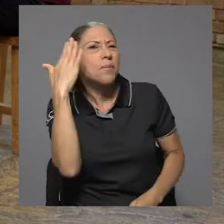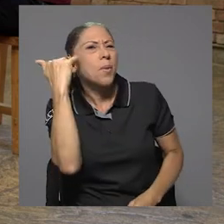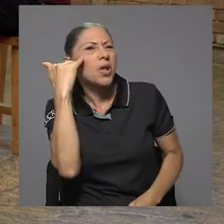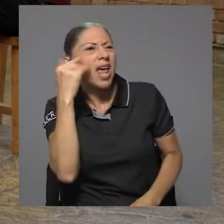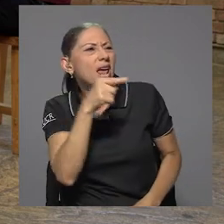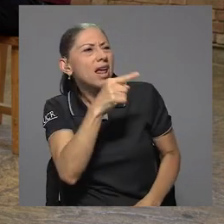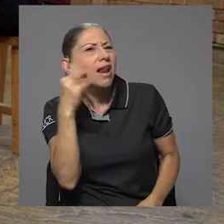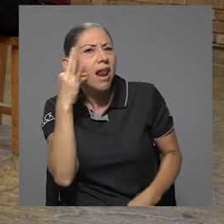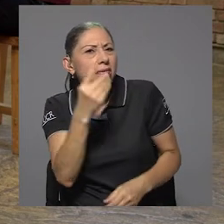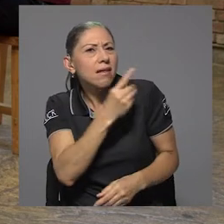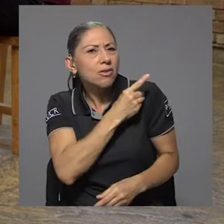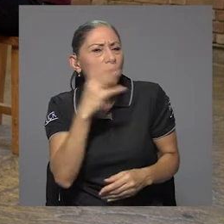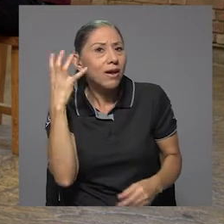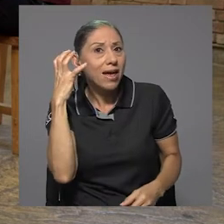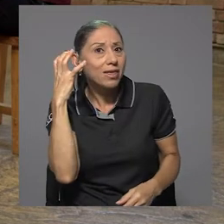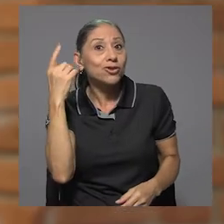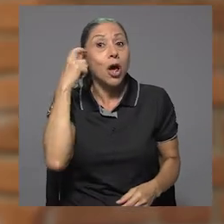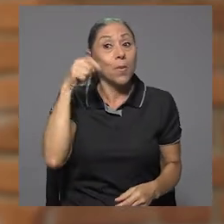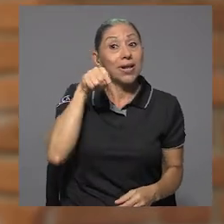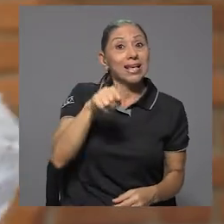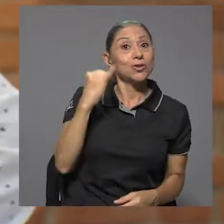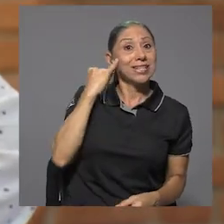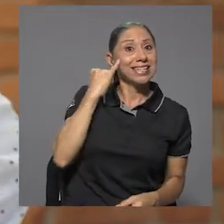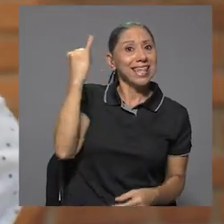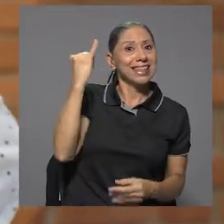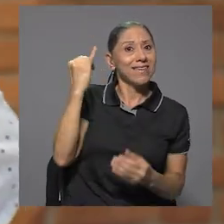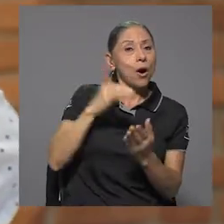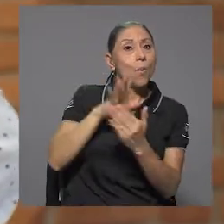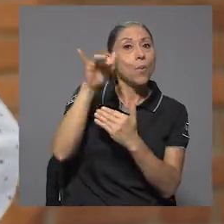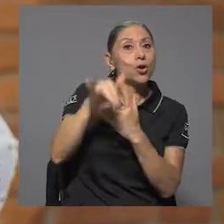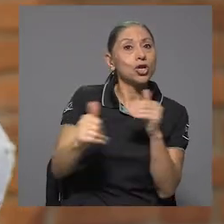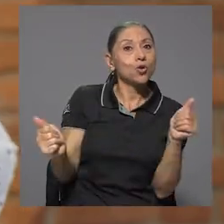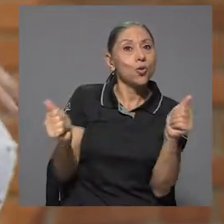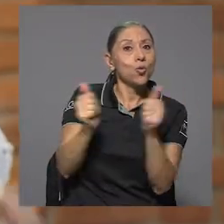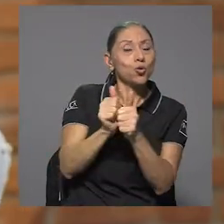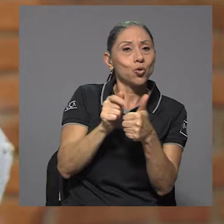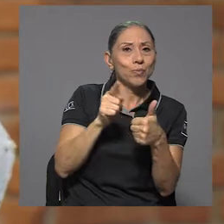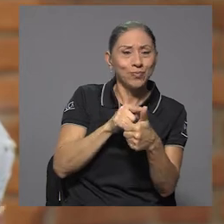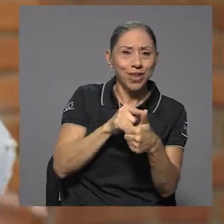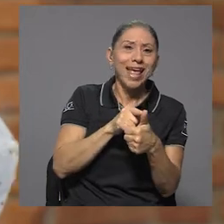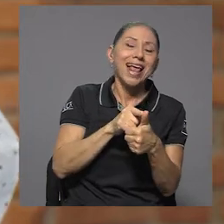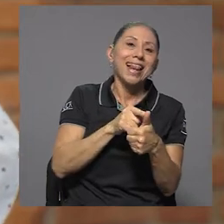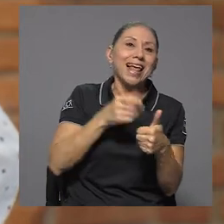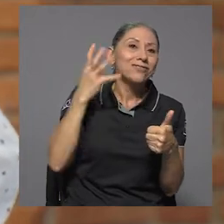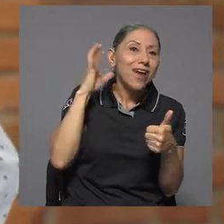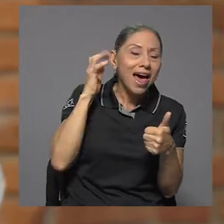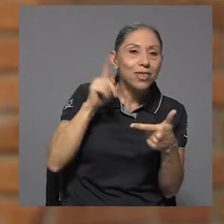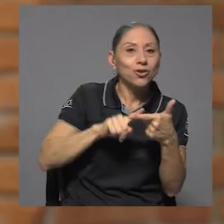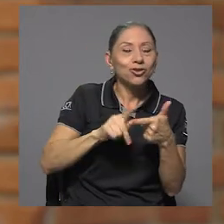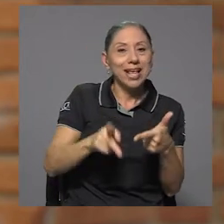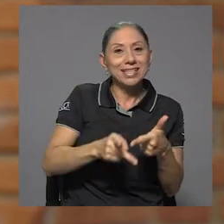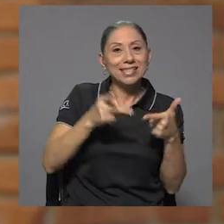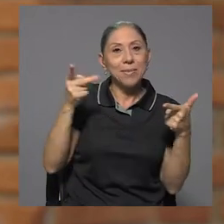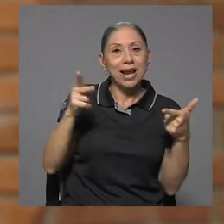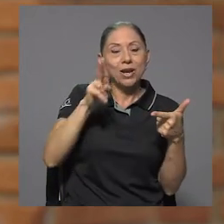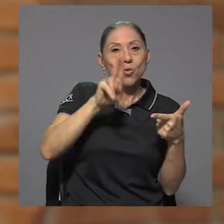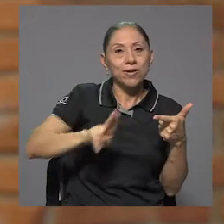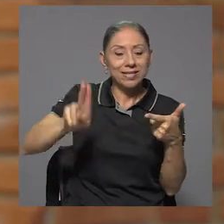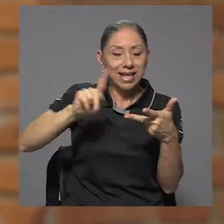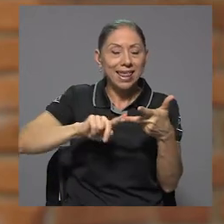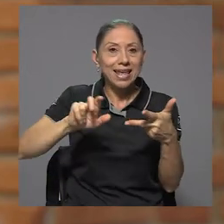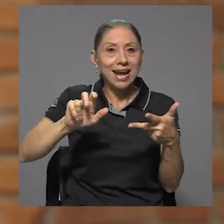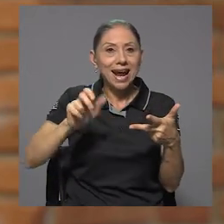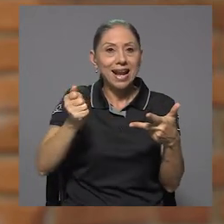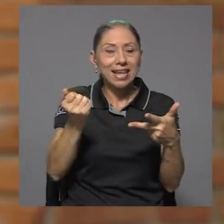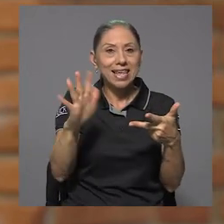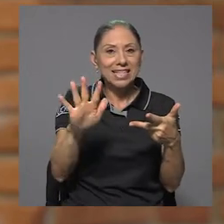una iniciativa, un proyecto en conjunto de los medios universitarios, las radios, el semanario, universidad y el Canal 15. Hablemos un poco de